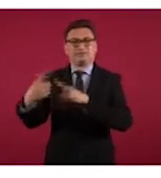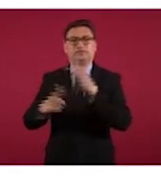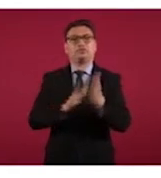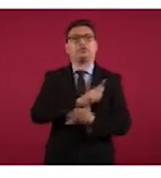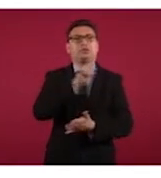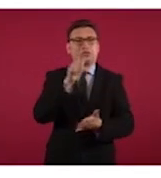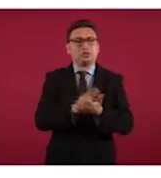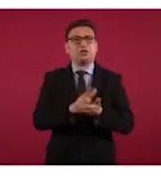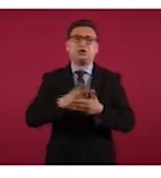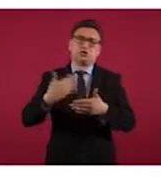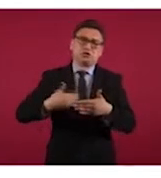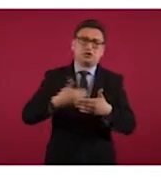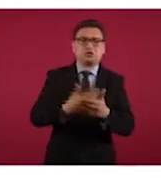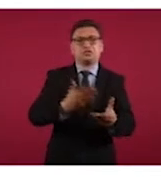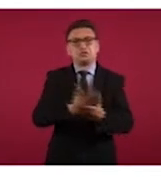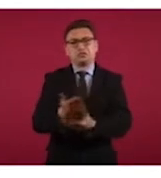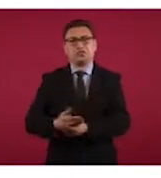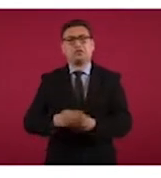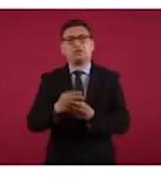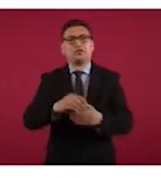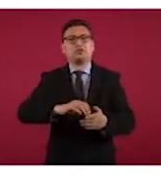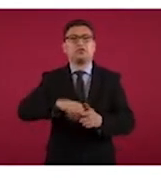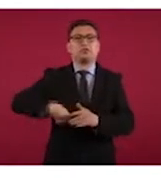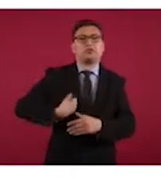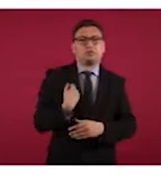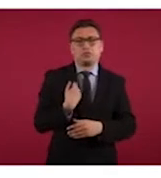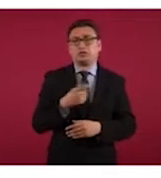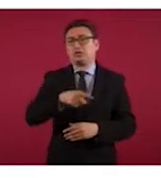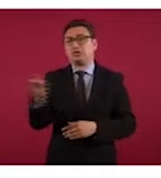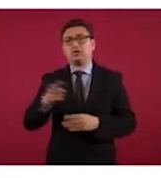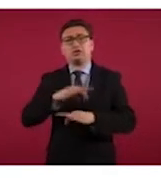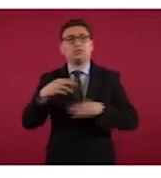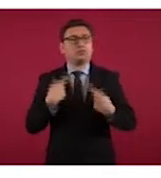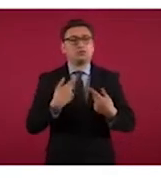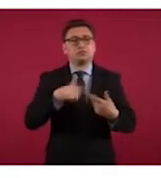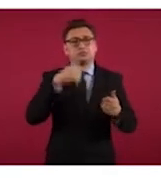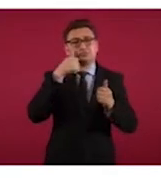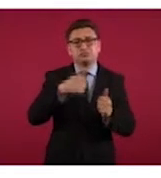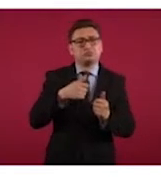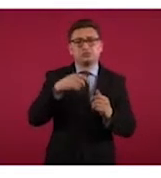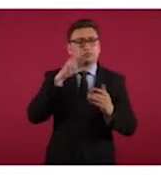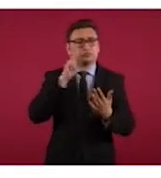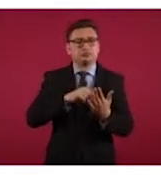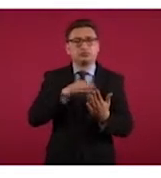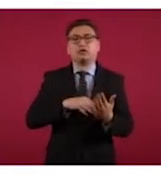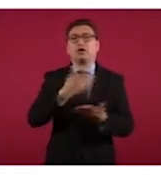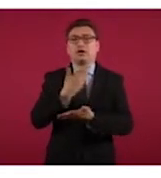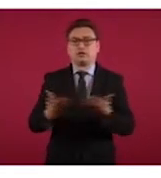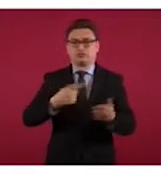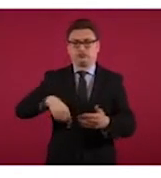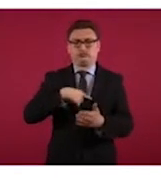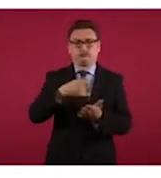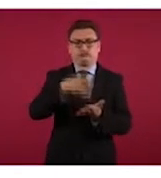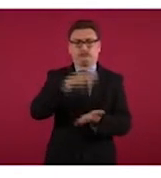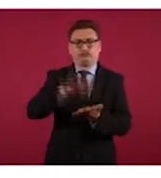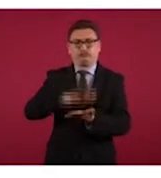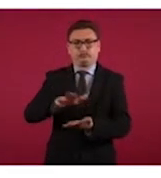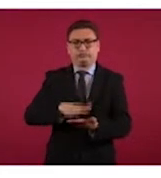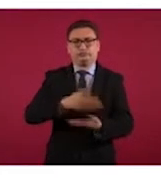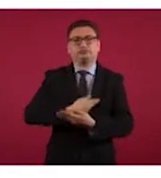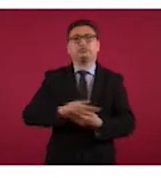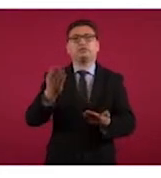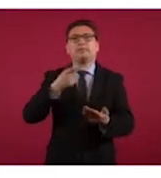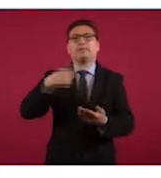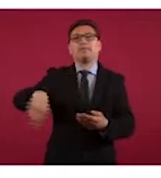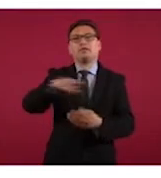archivos y luego la gente no las consulta. Por eso es que imprimimos una buena cantidad de estas leyes ilustradas para que